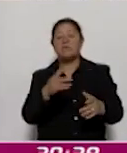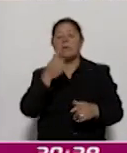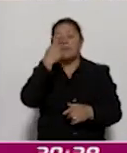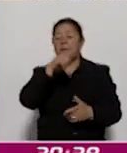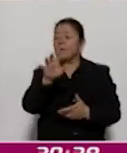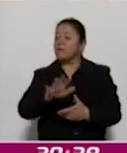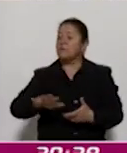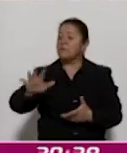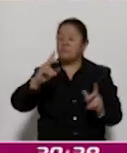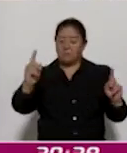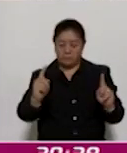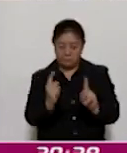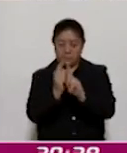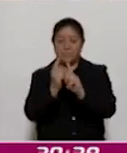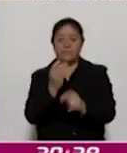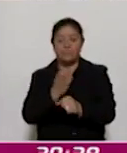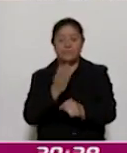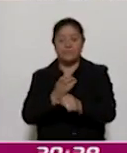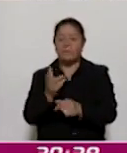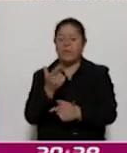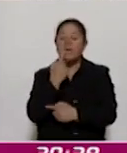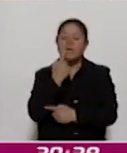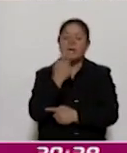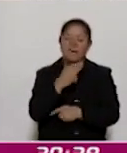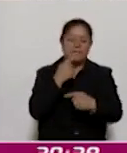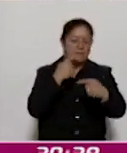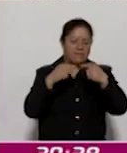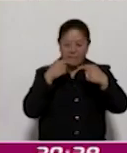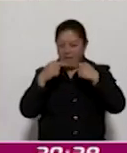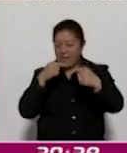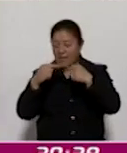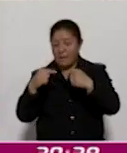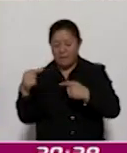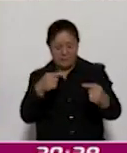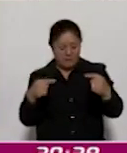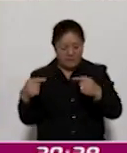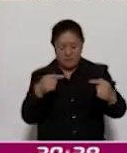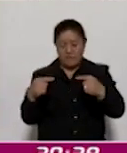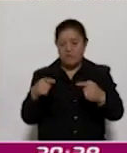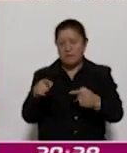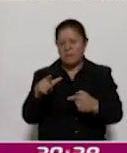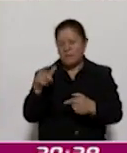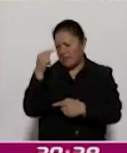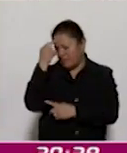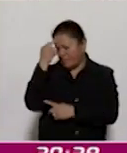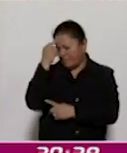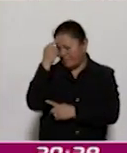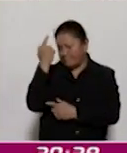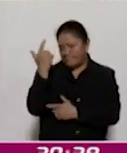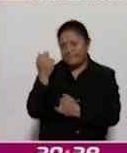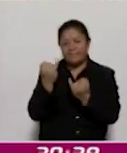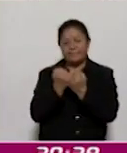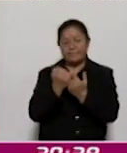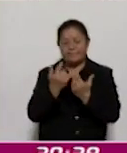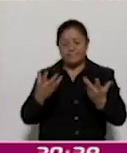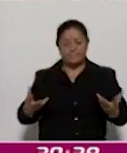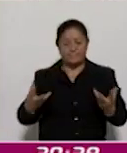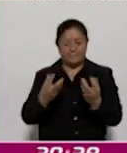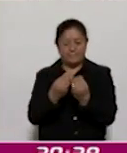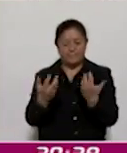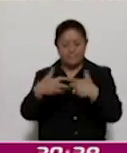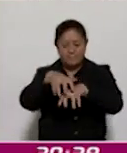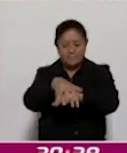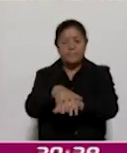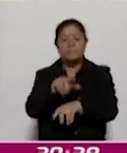ustedes a este debate, a esta reflexión, pero también que se conjuga, se conjuga con más de 22 conferencias